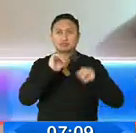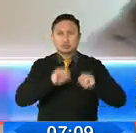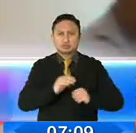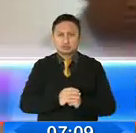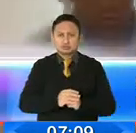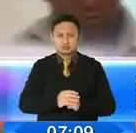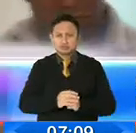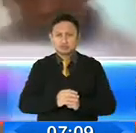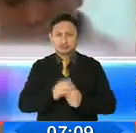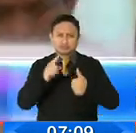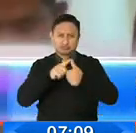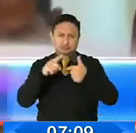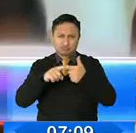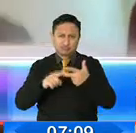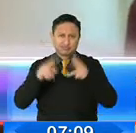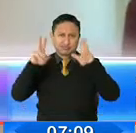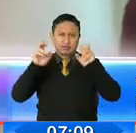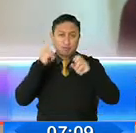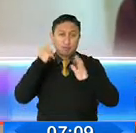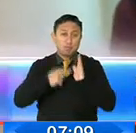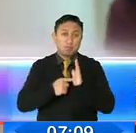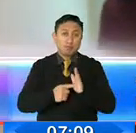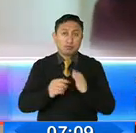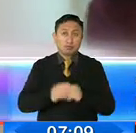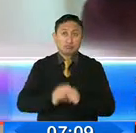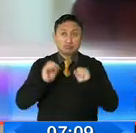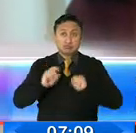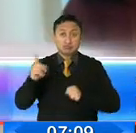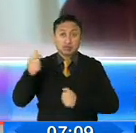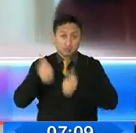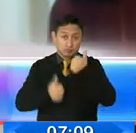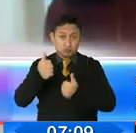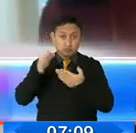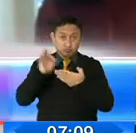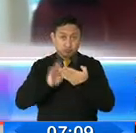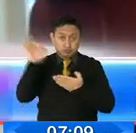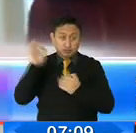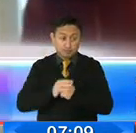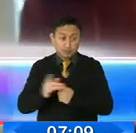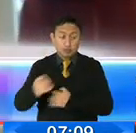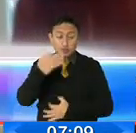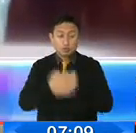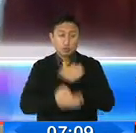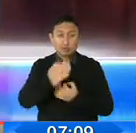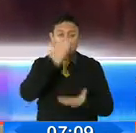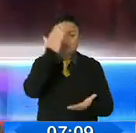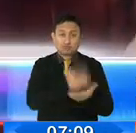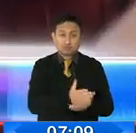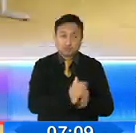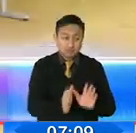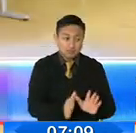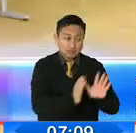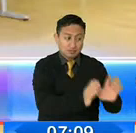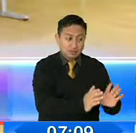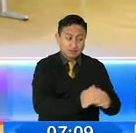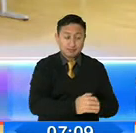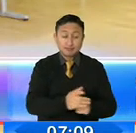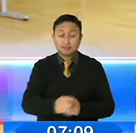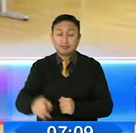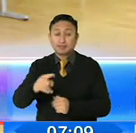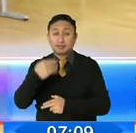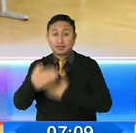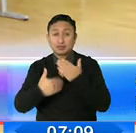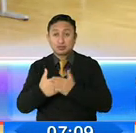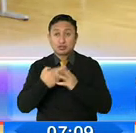escenarios. Por ejemplo, si es calificada la candidatura, sus procesos penales se congelarían hasta la proclamación de resultados.